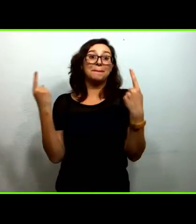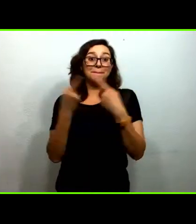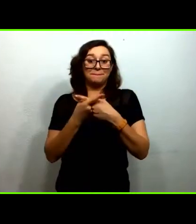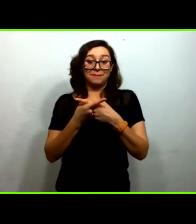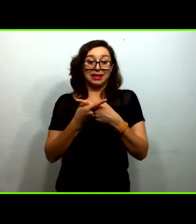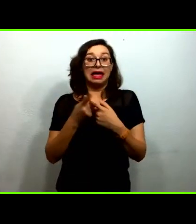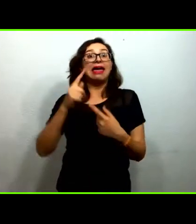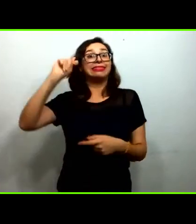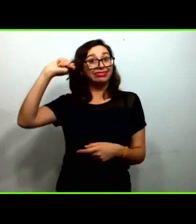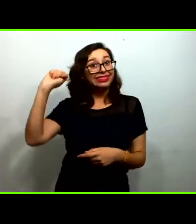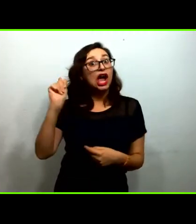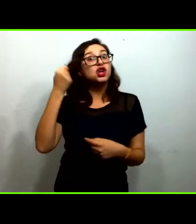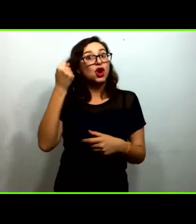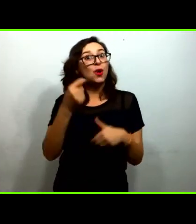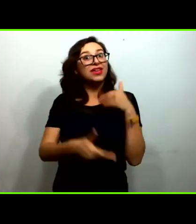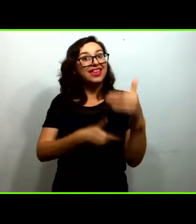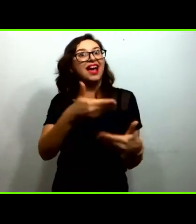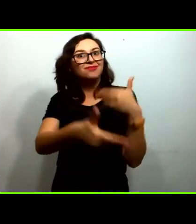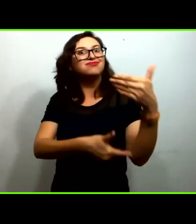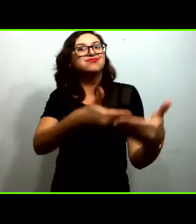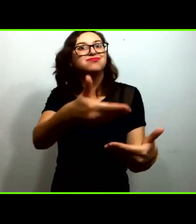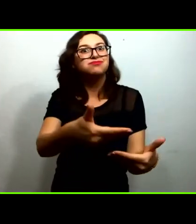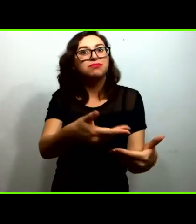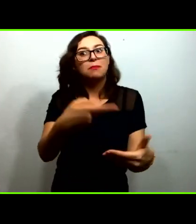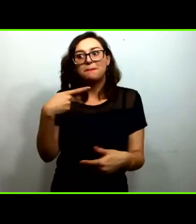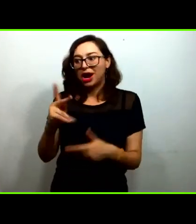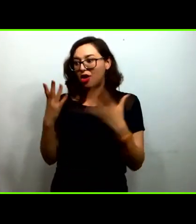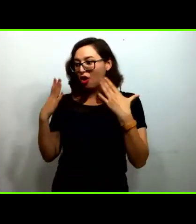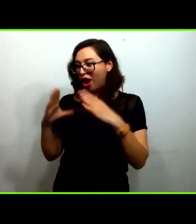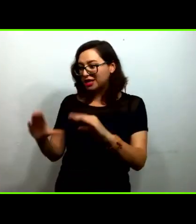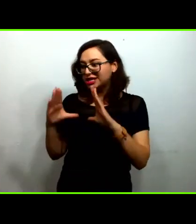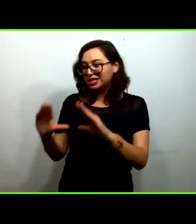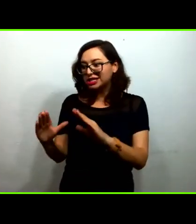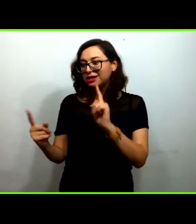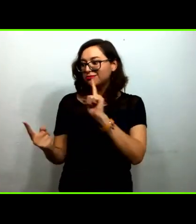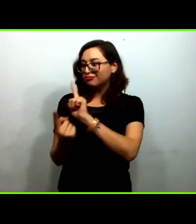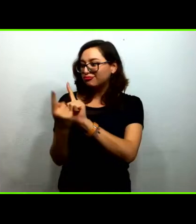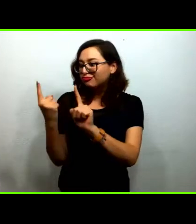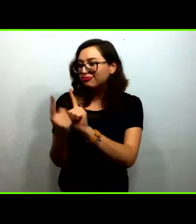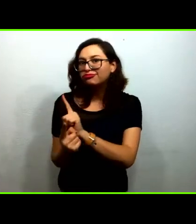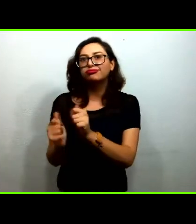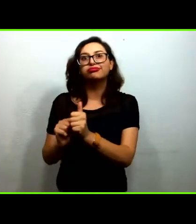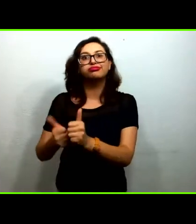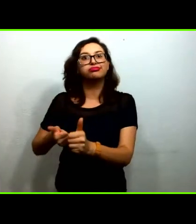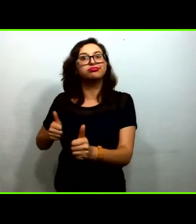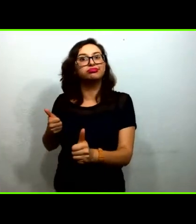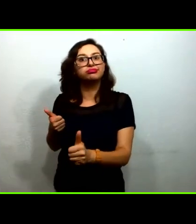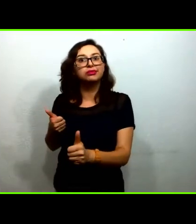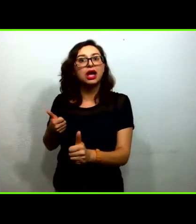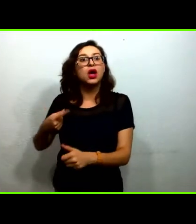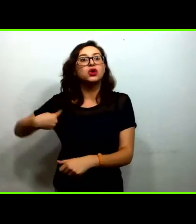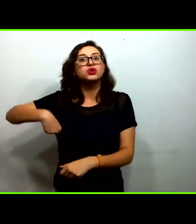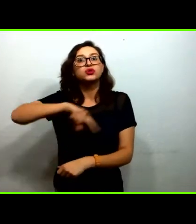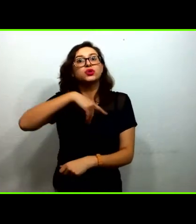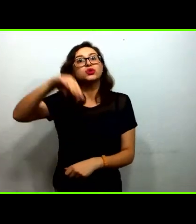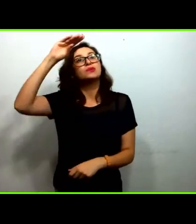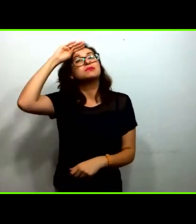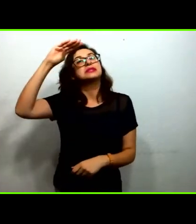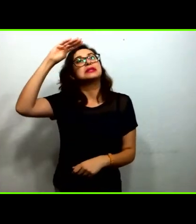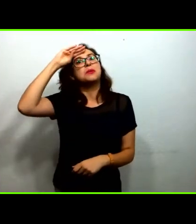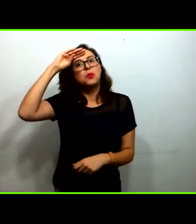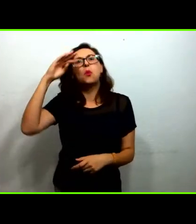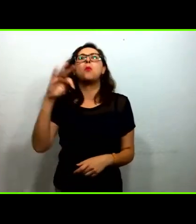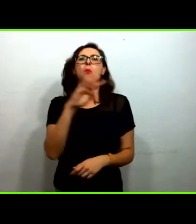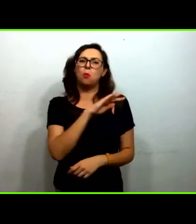tecnología y atraso en las estrategias de enseñanza nosotros creemos que si se puede tal vez no en la